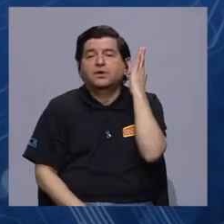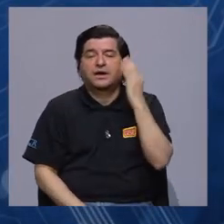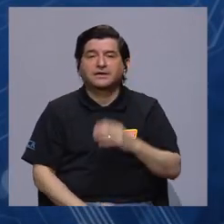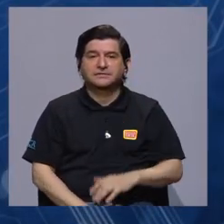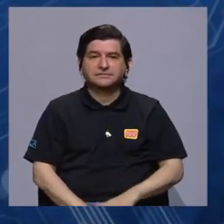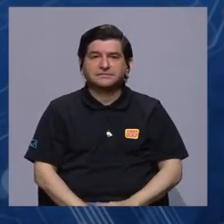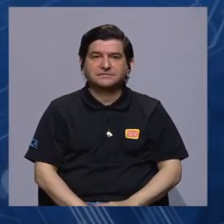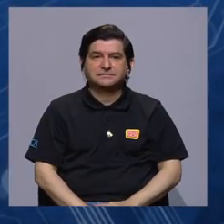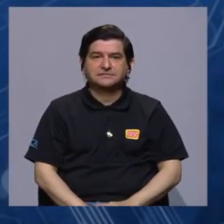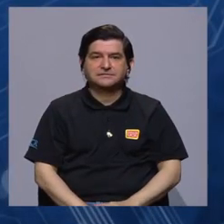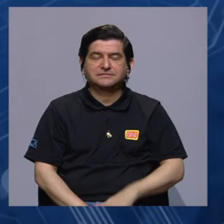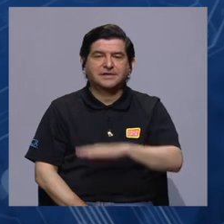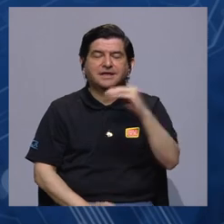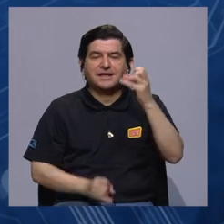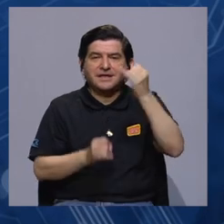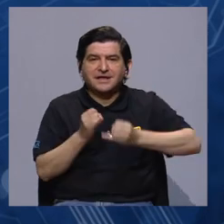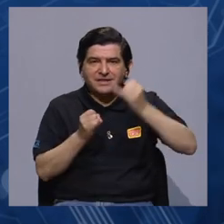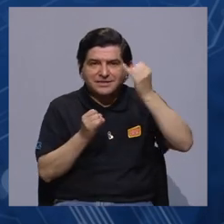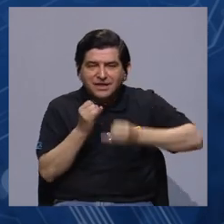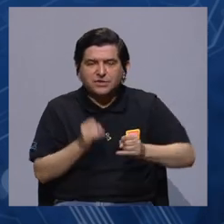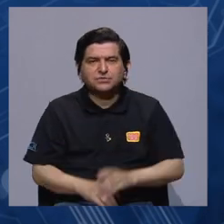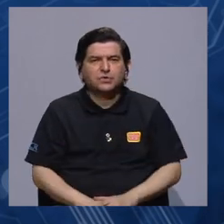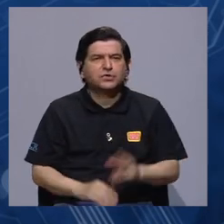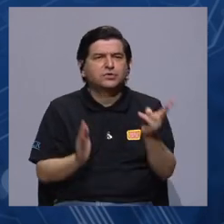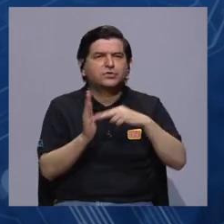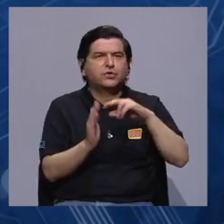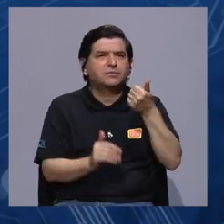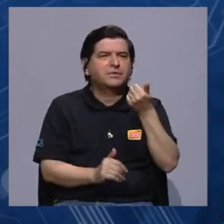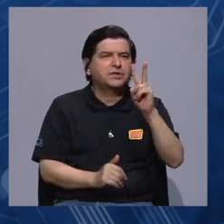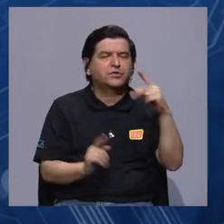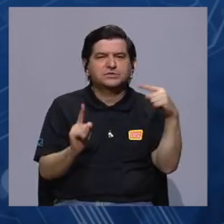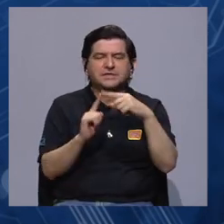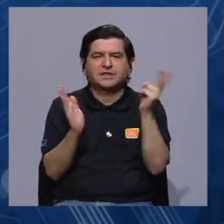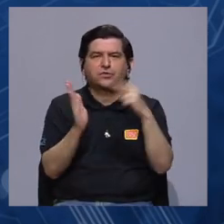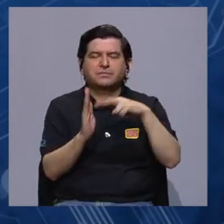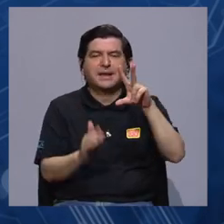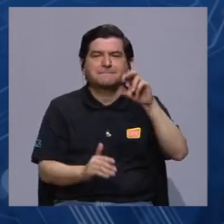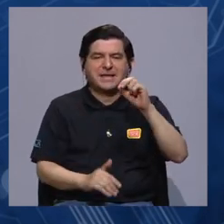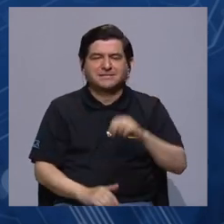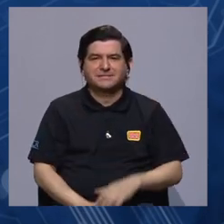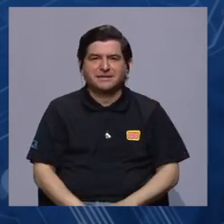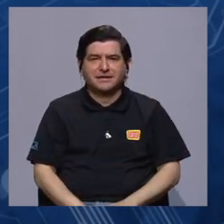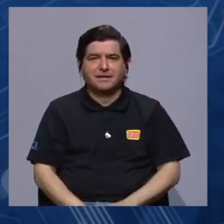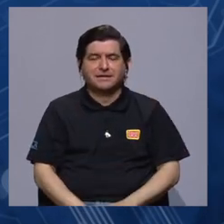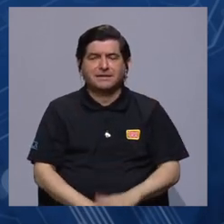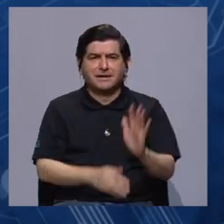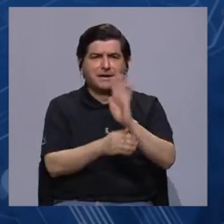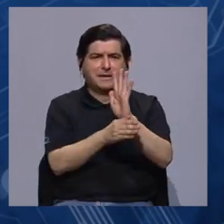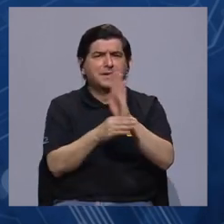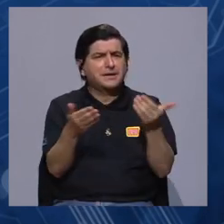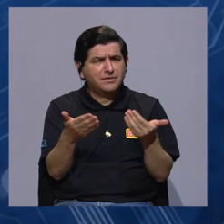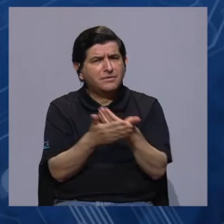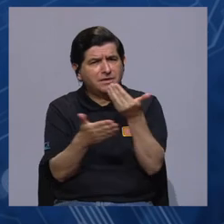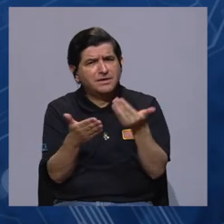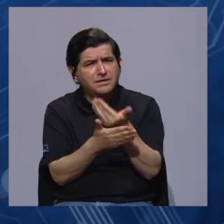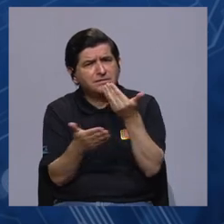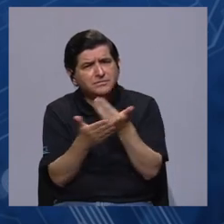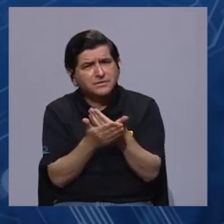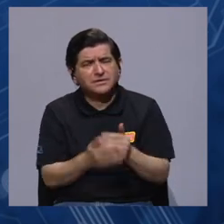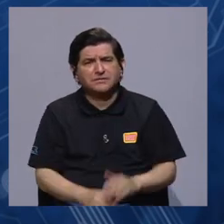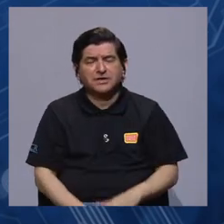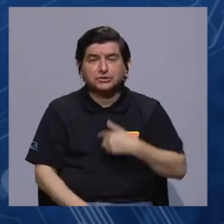mujeres y de los últimos, entre el 2012 y 2020. No, películas muy